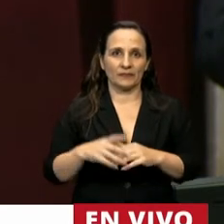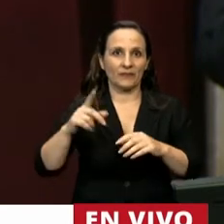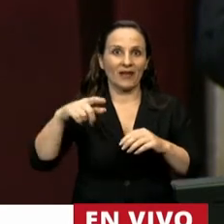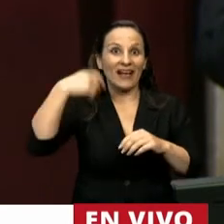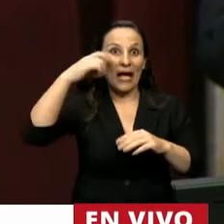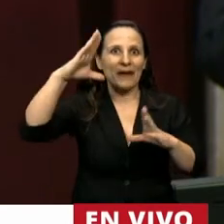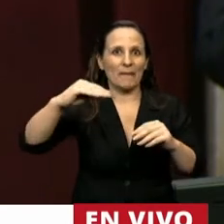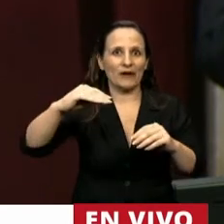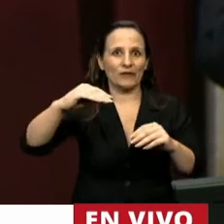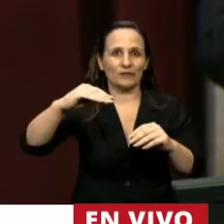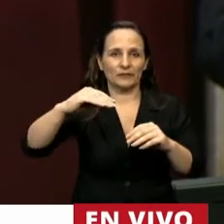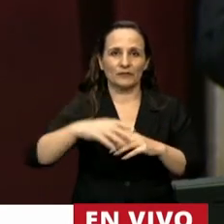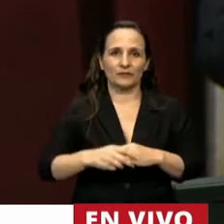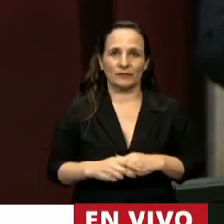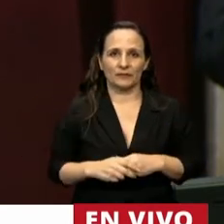cámara nada más.